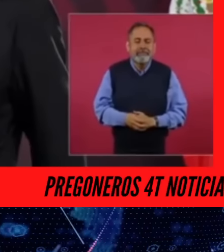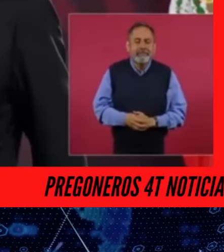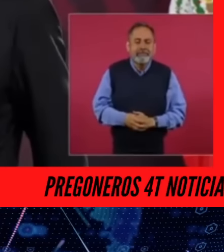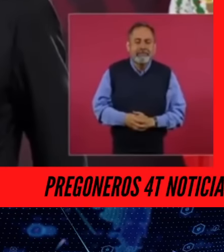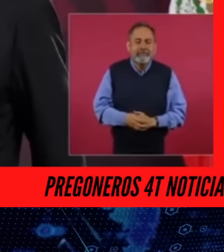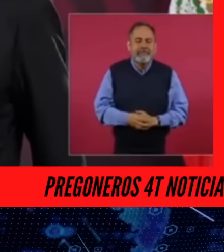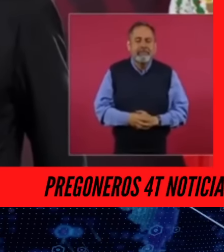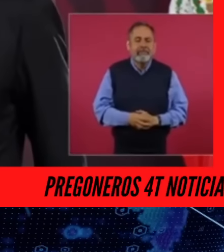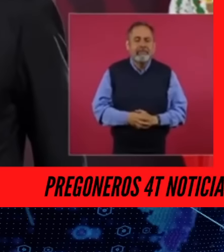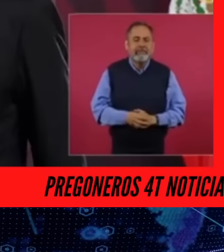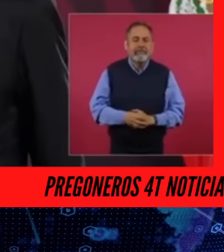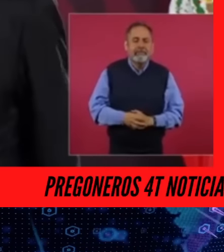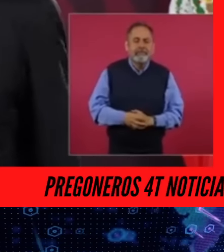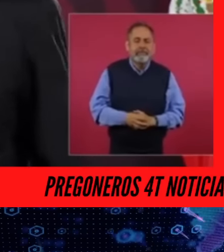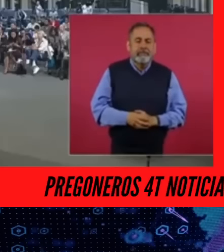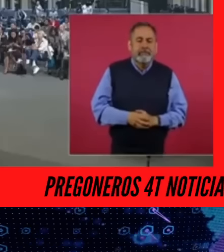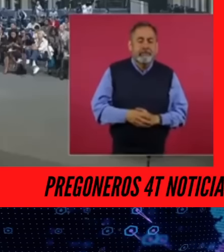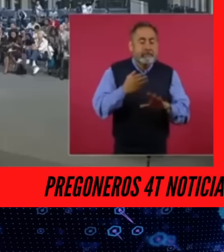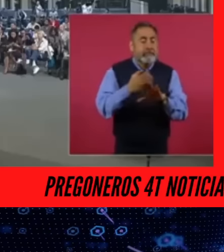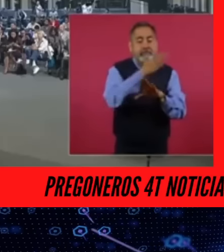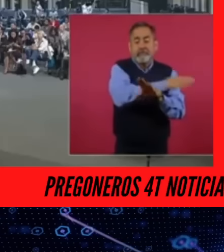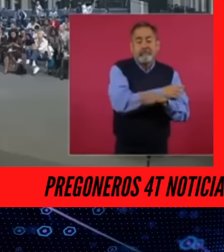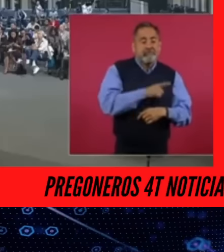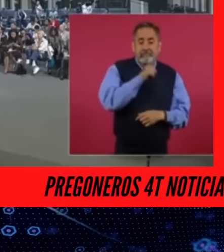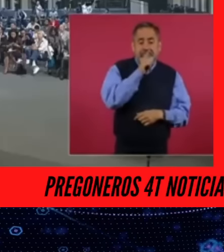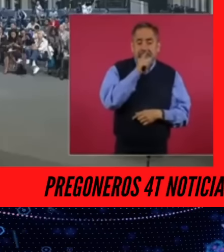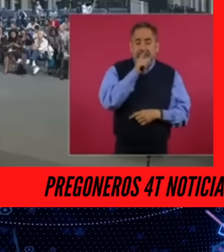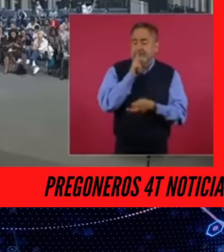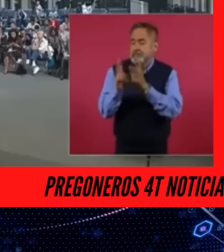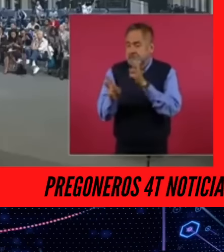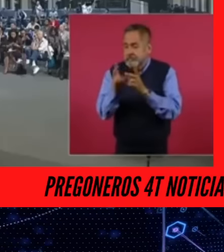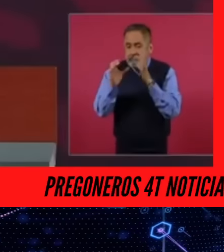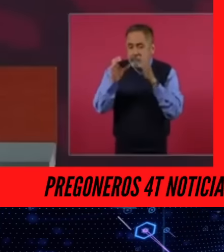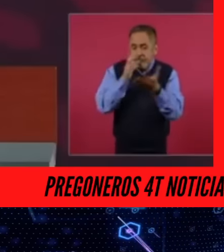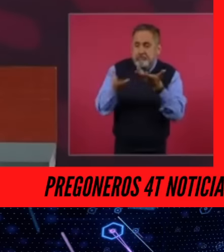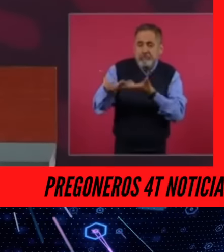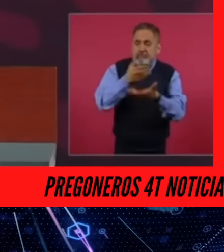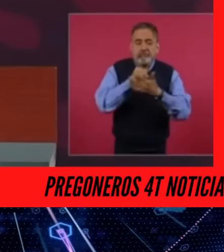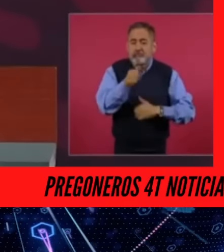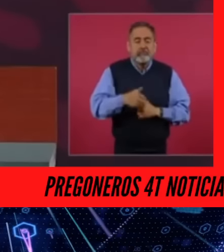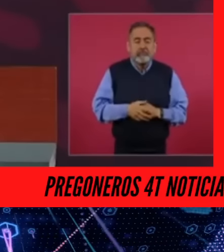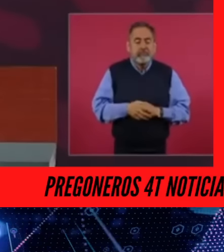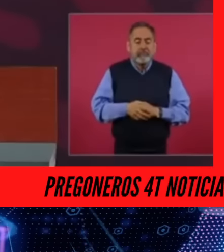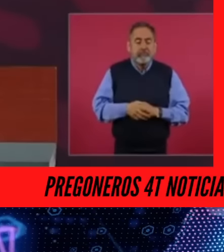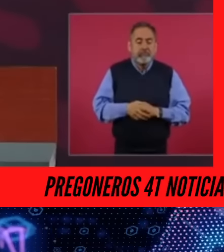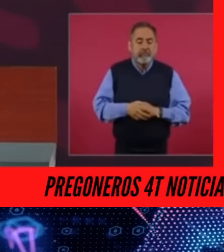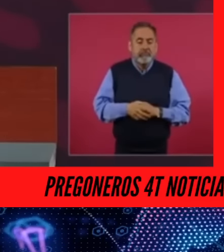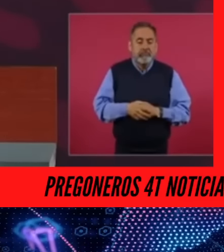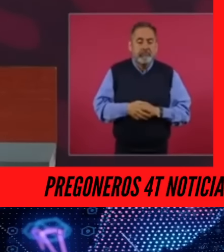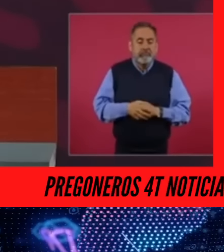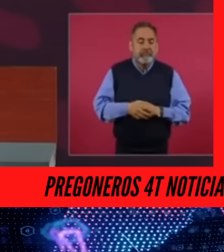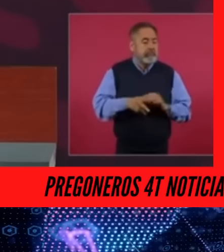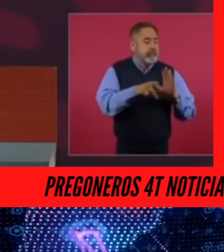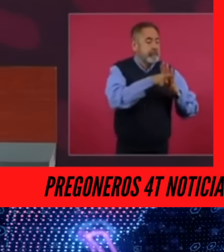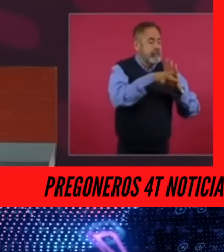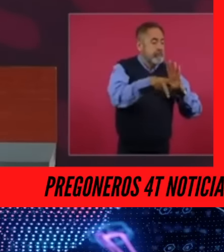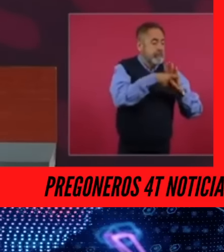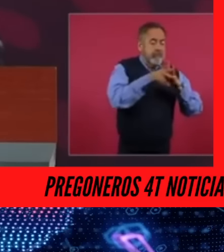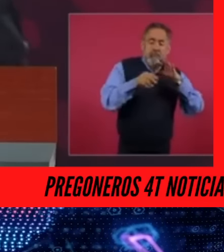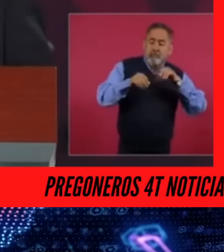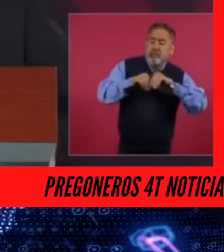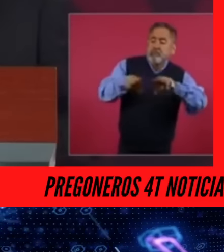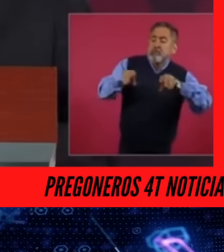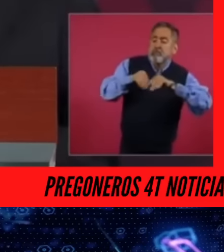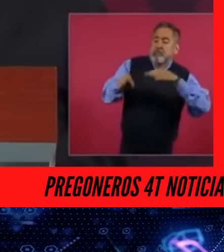ciertos expresidentes que tuvieron la mano, la cabeza y todo el cuerpo enterrado en